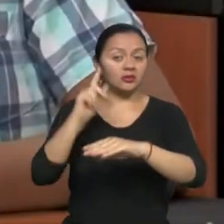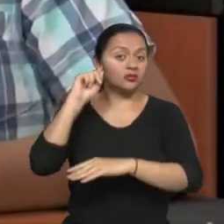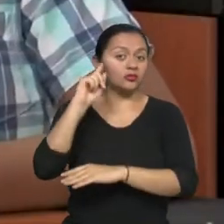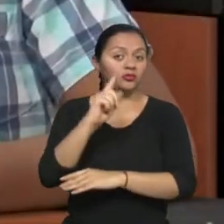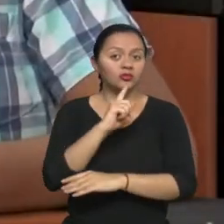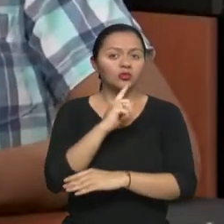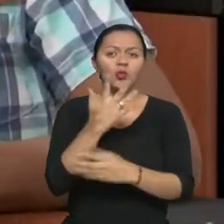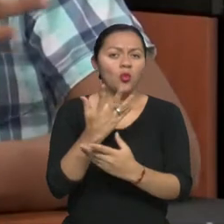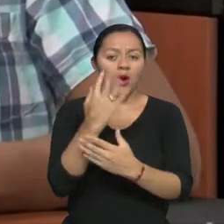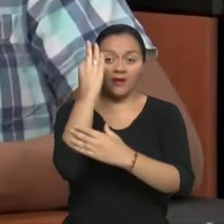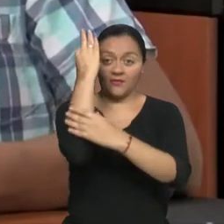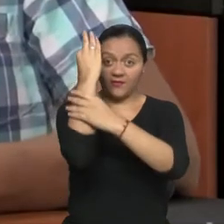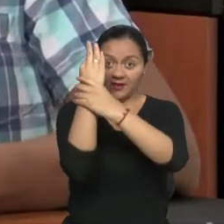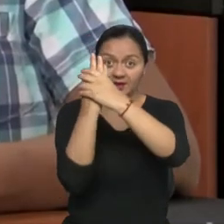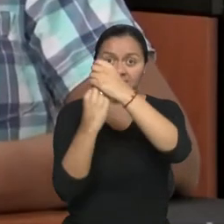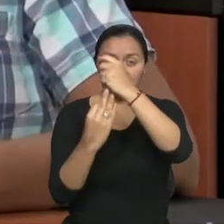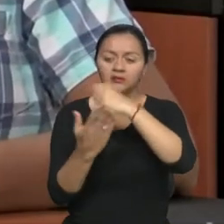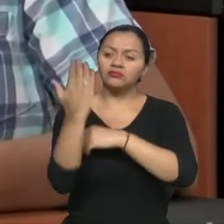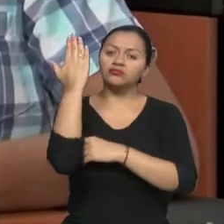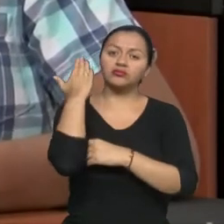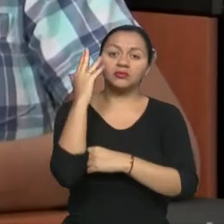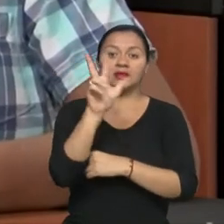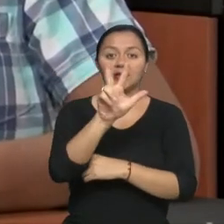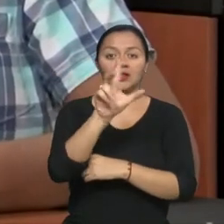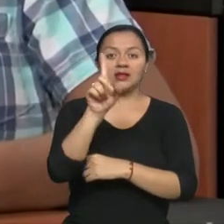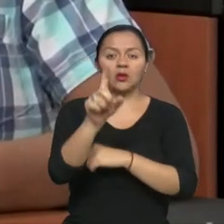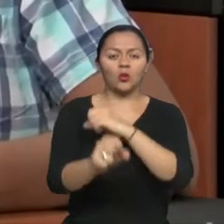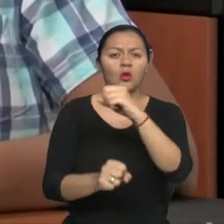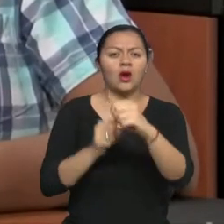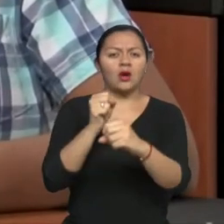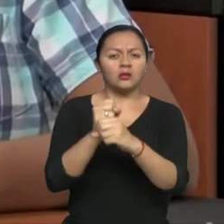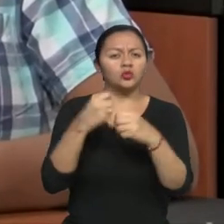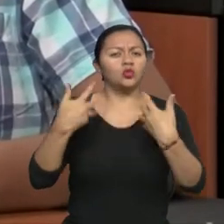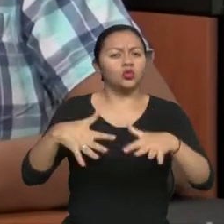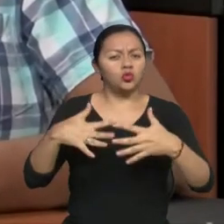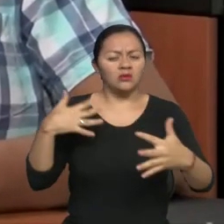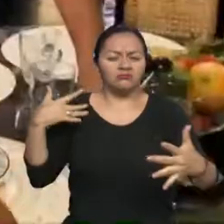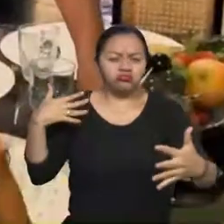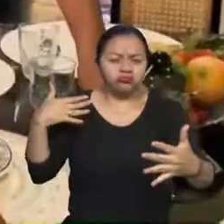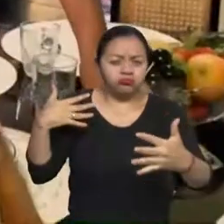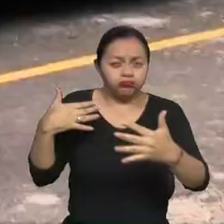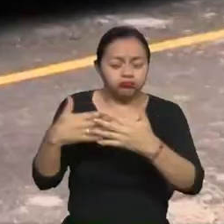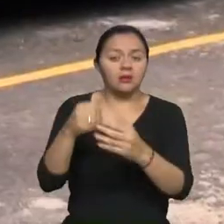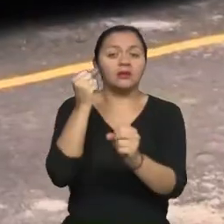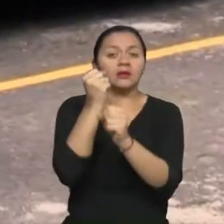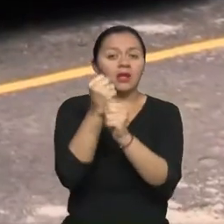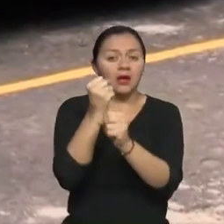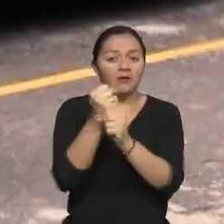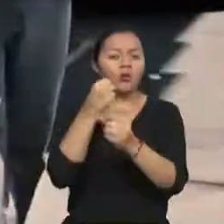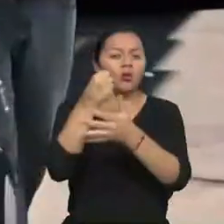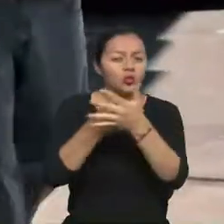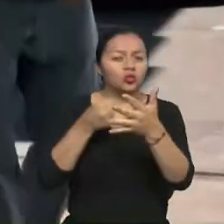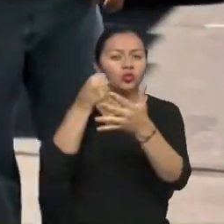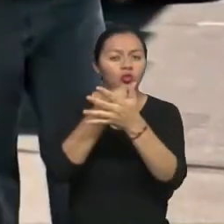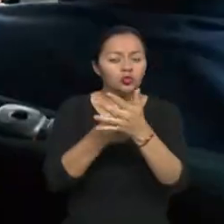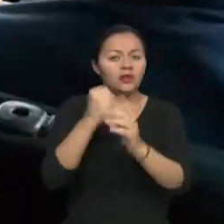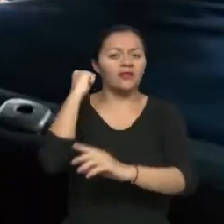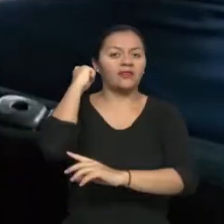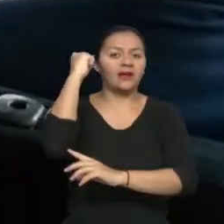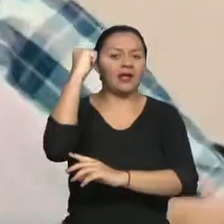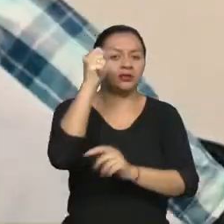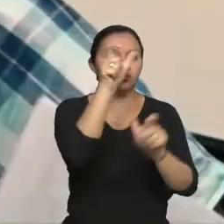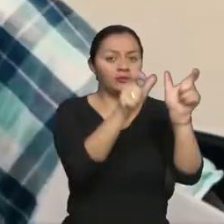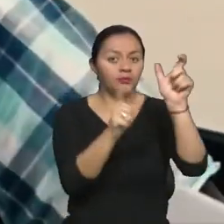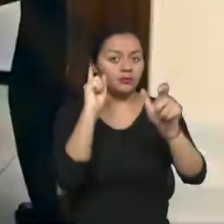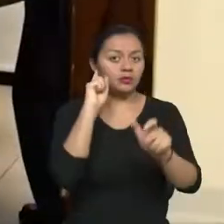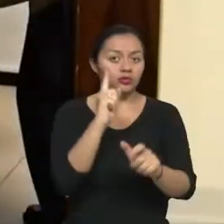FENASEC, hace más de 31 años ha venido trabajando por los derechos de las personas sordas y sus familias. Sus